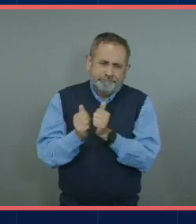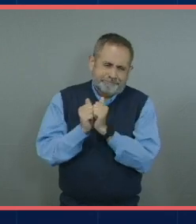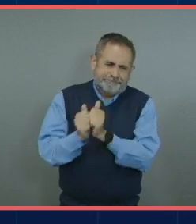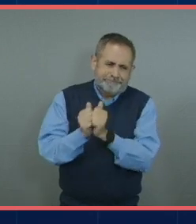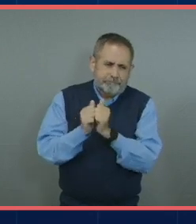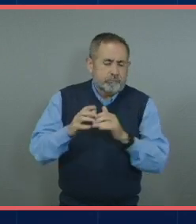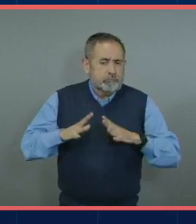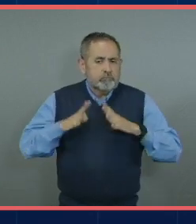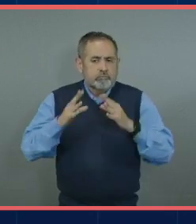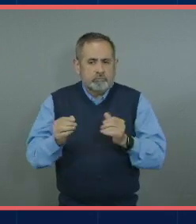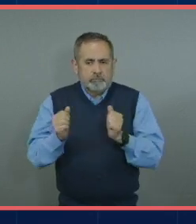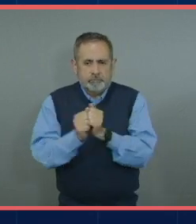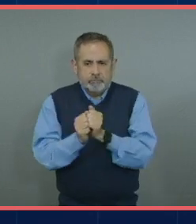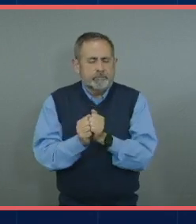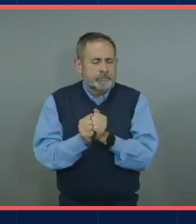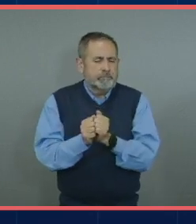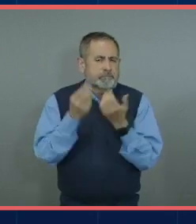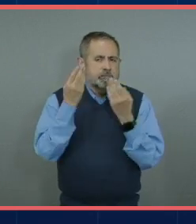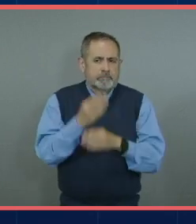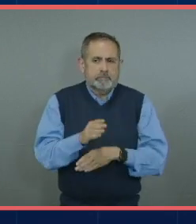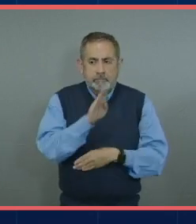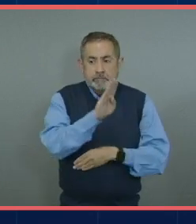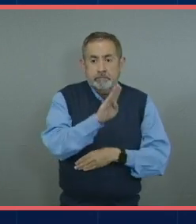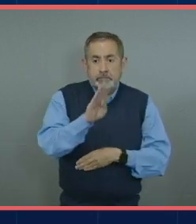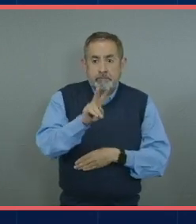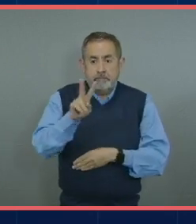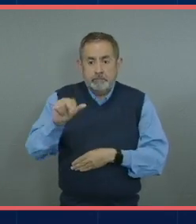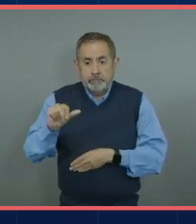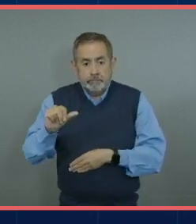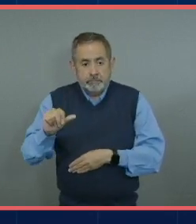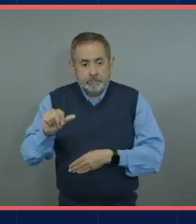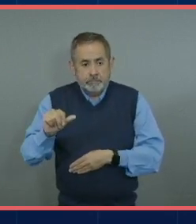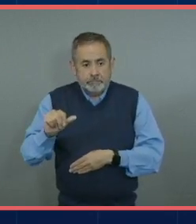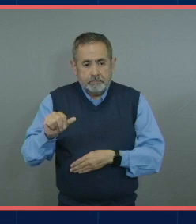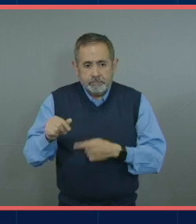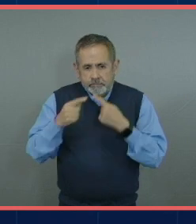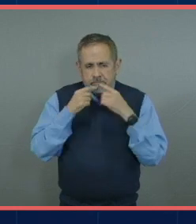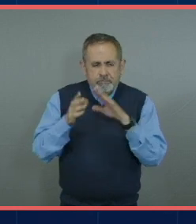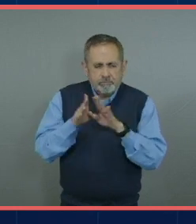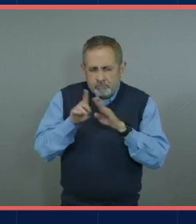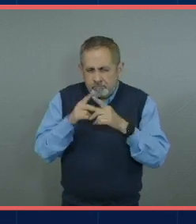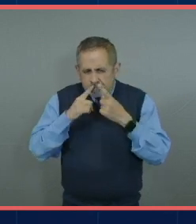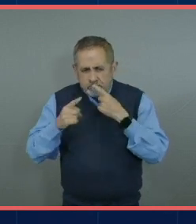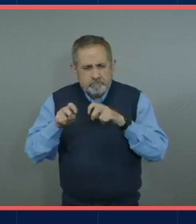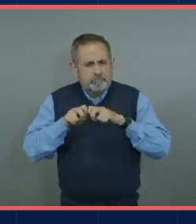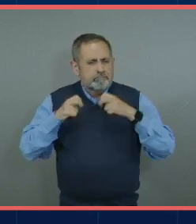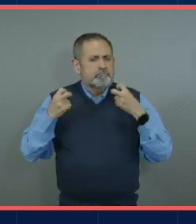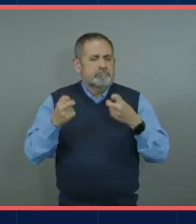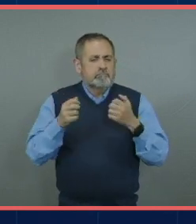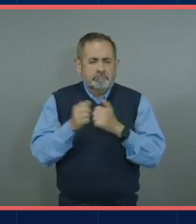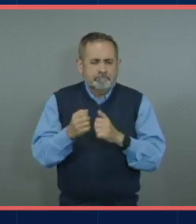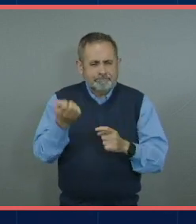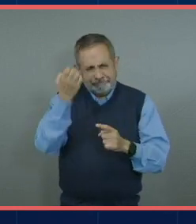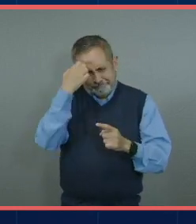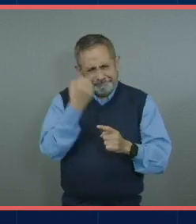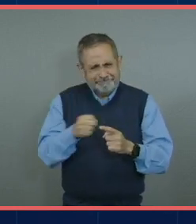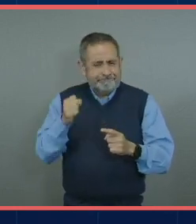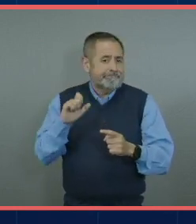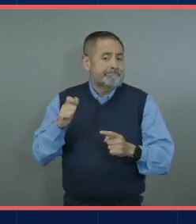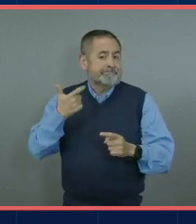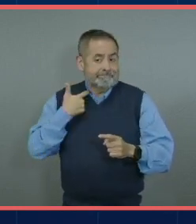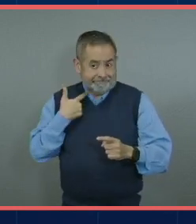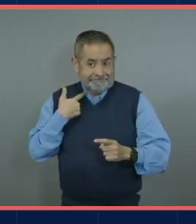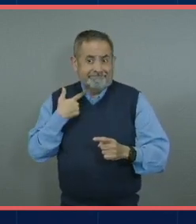Fundación del Banco hace algunos años. Hoy tengo el gusto de coordinar un panel con talentosos exbecarios como ustedes,